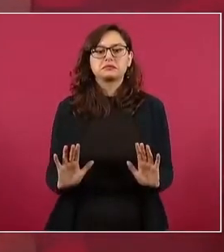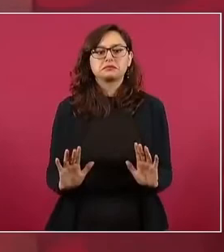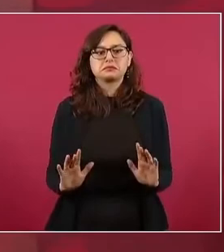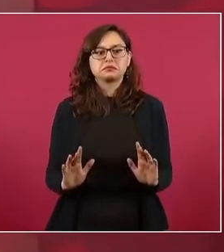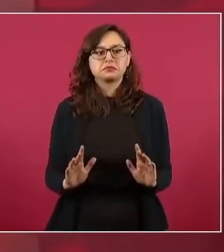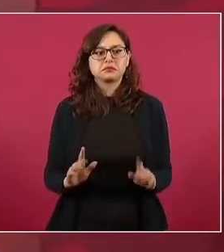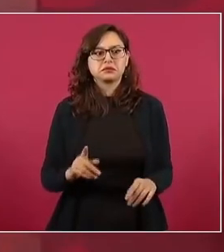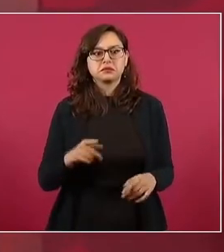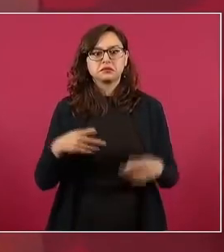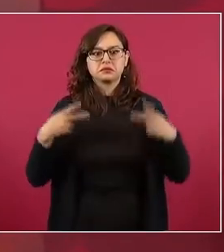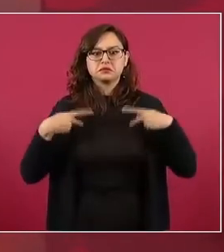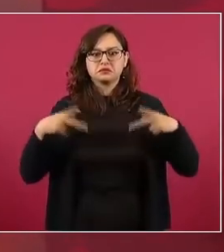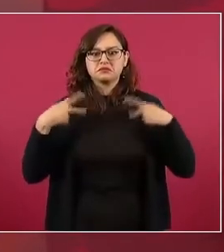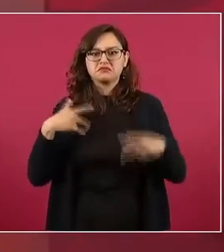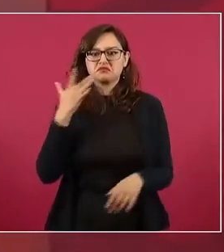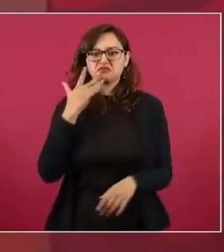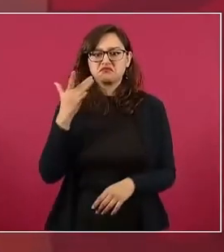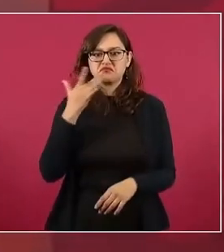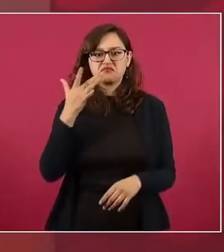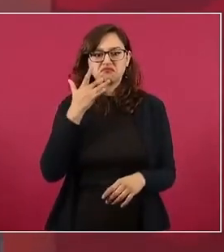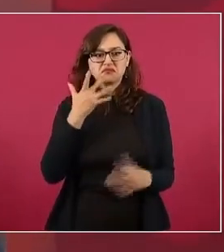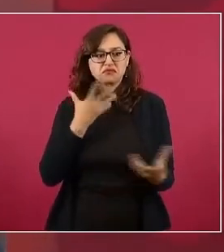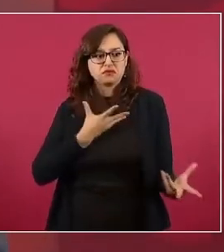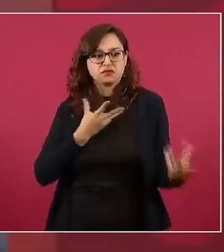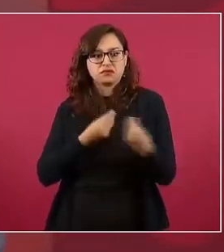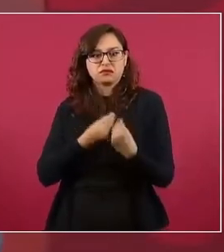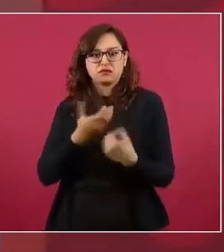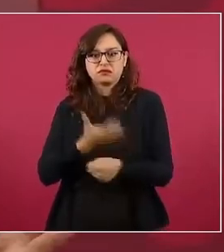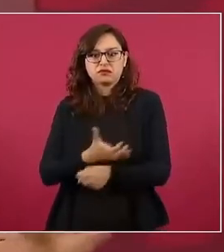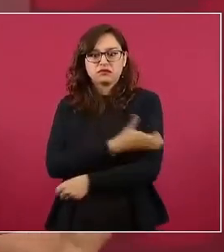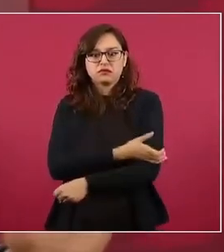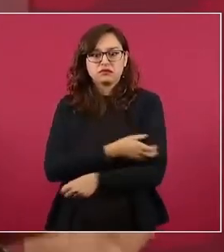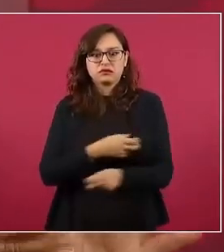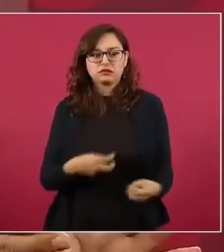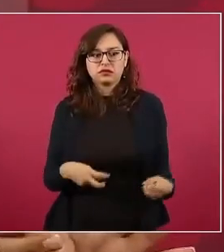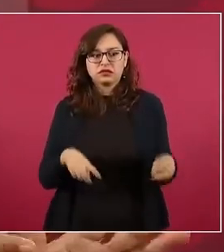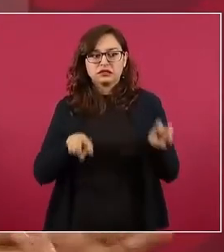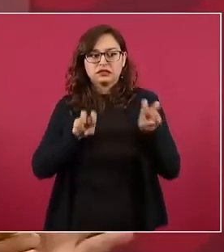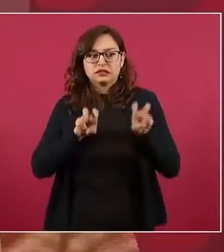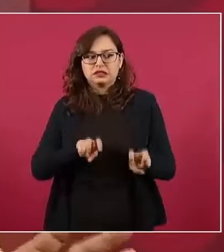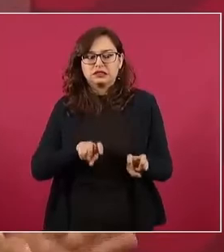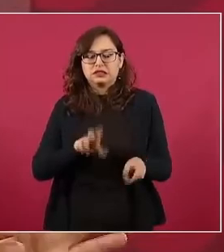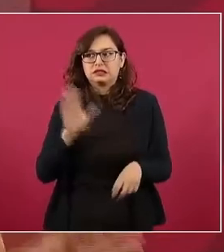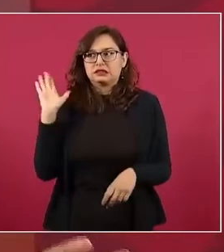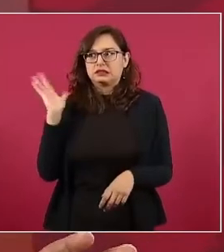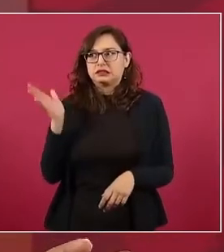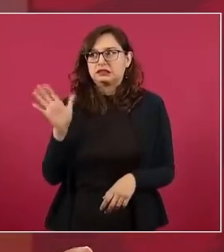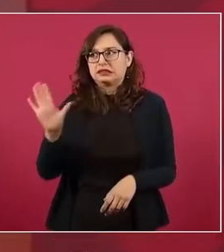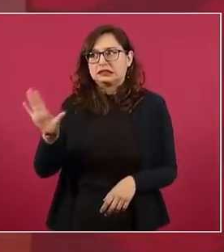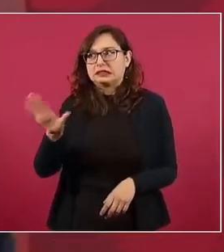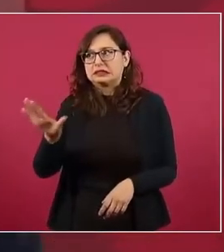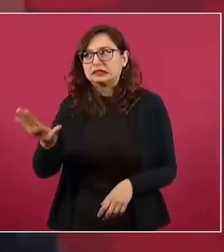esas, es como para salir y decirle al mesero, oye,